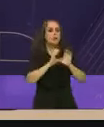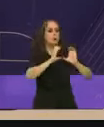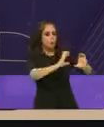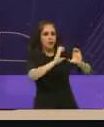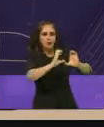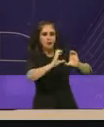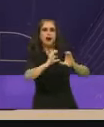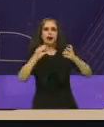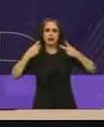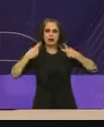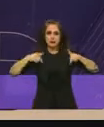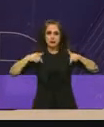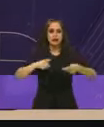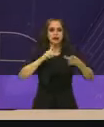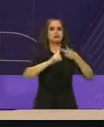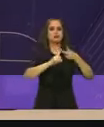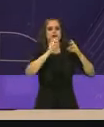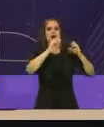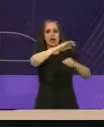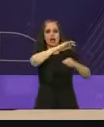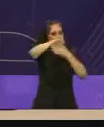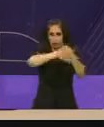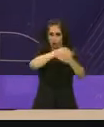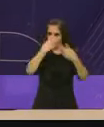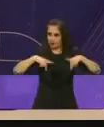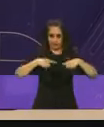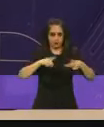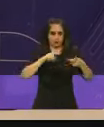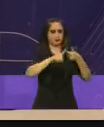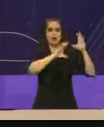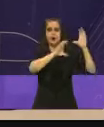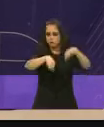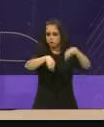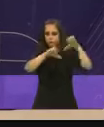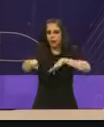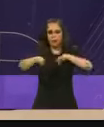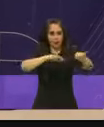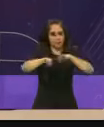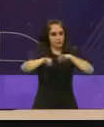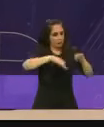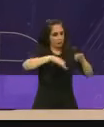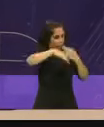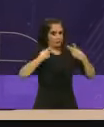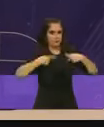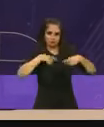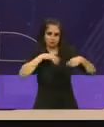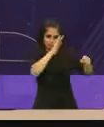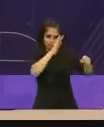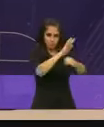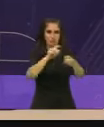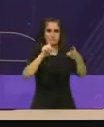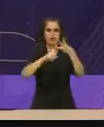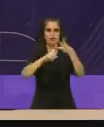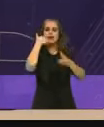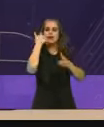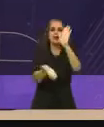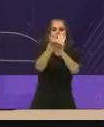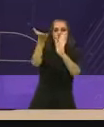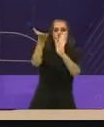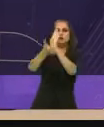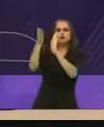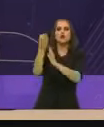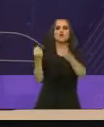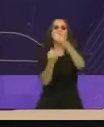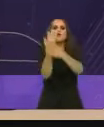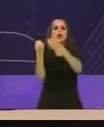ingresos ciudadano universal, trabajo digno, como lo marca la Constitución. Construcción de 100 nuevas utopías, apoyo